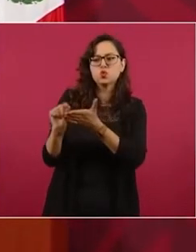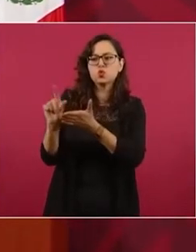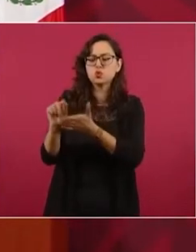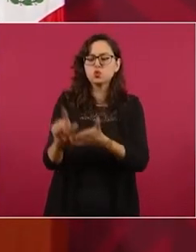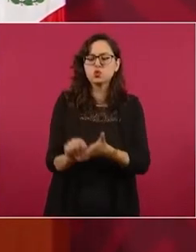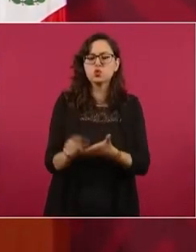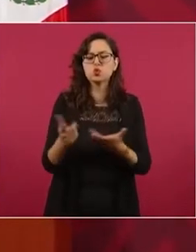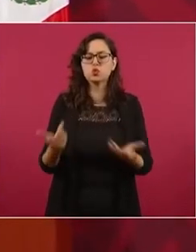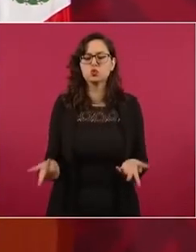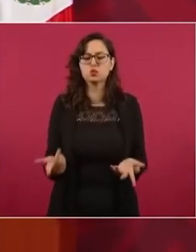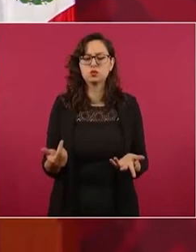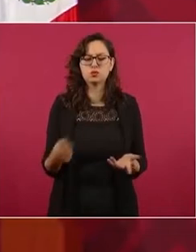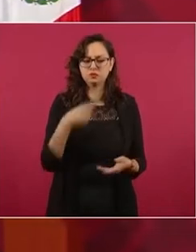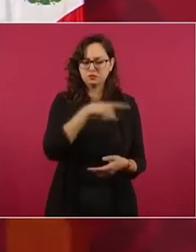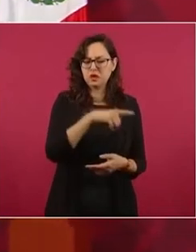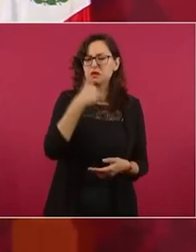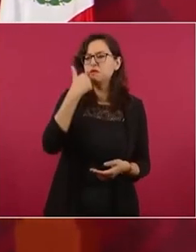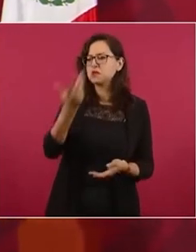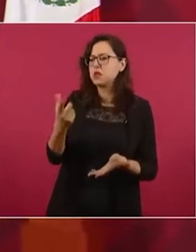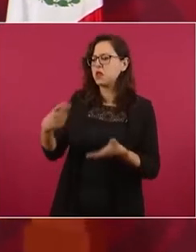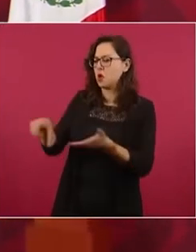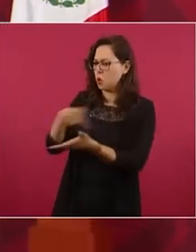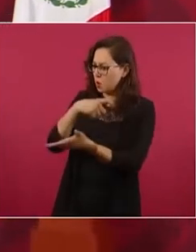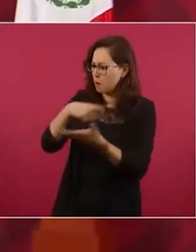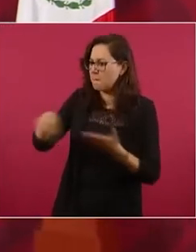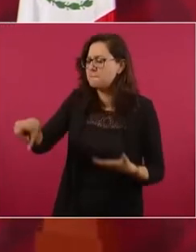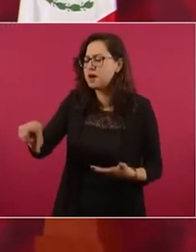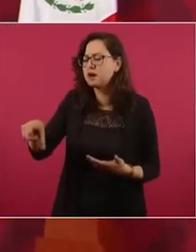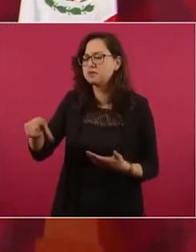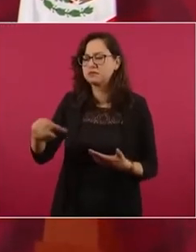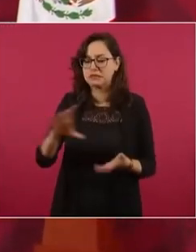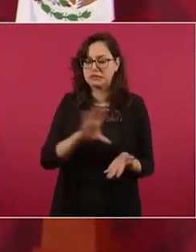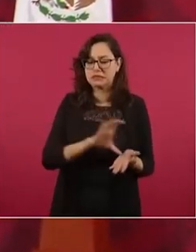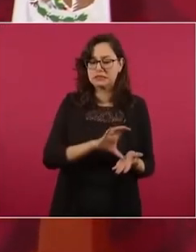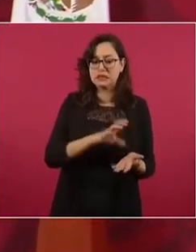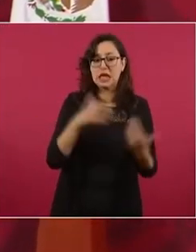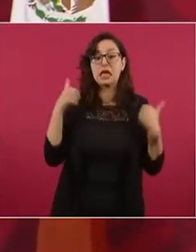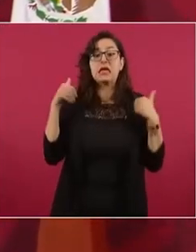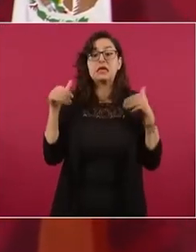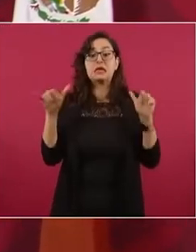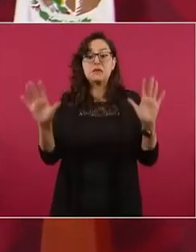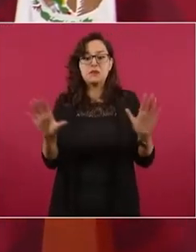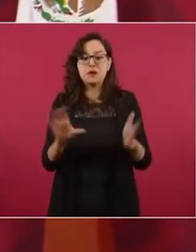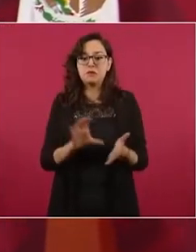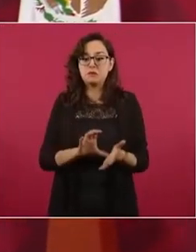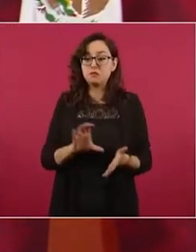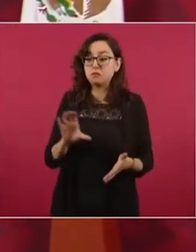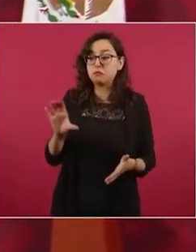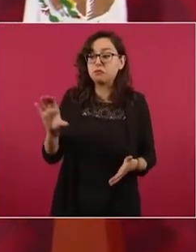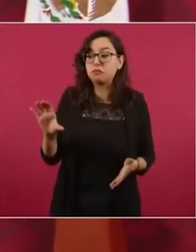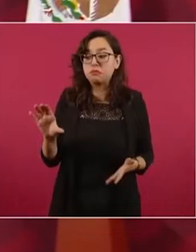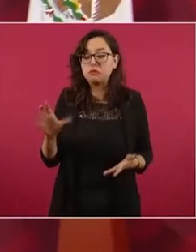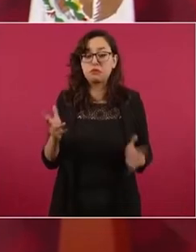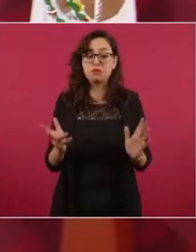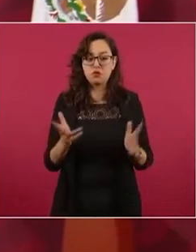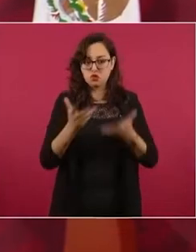luego no sé si sea cierto ustedes saben más